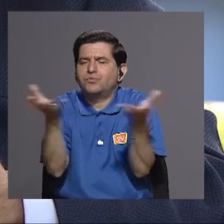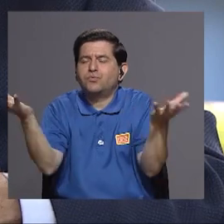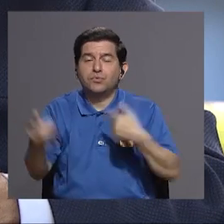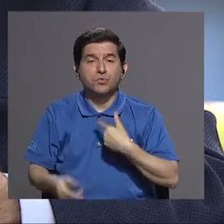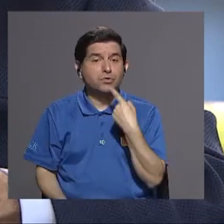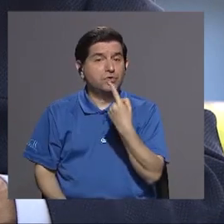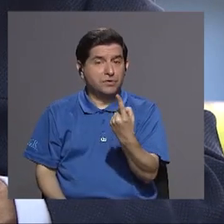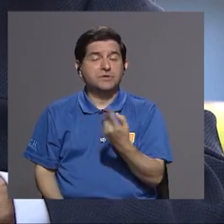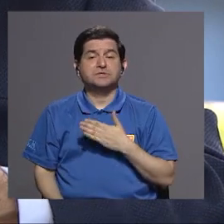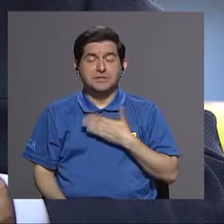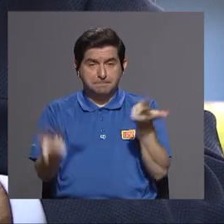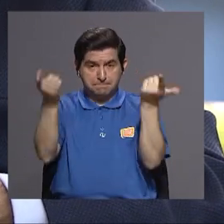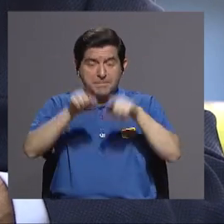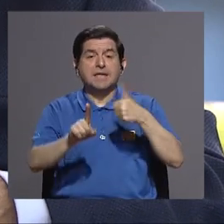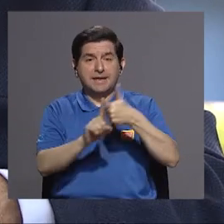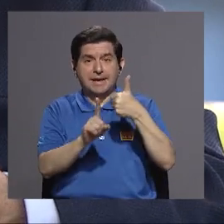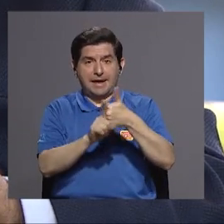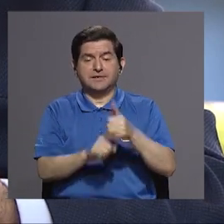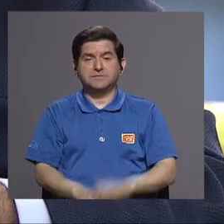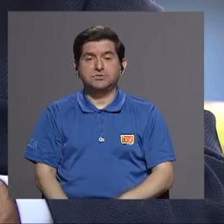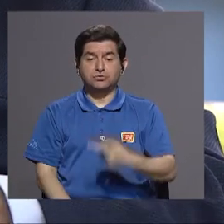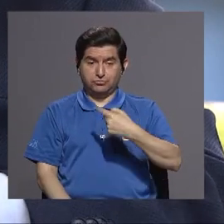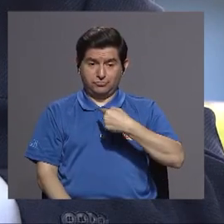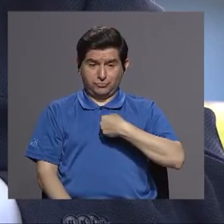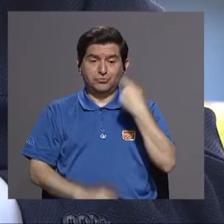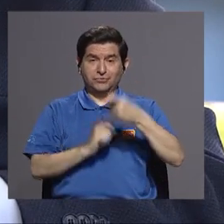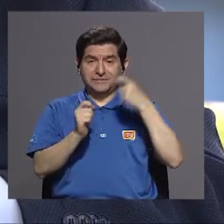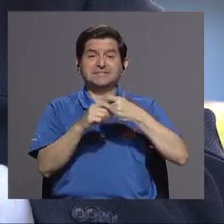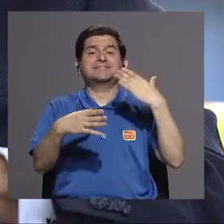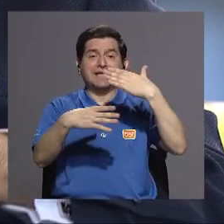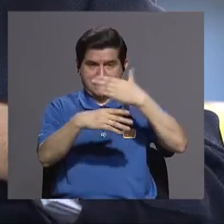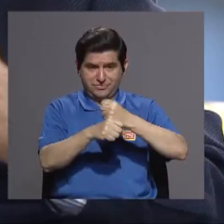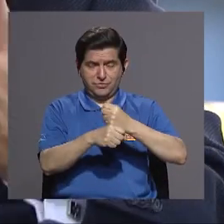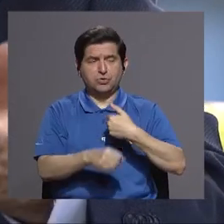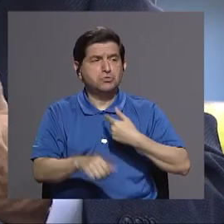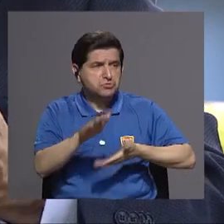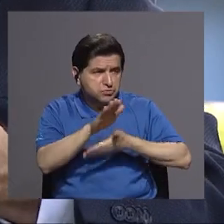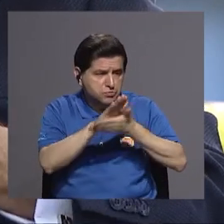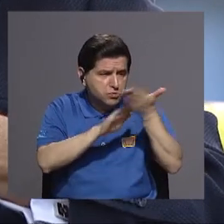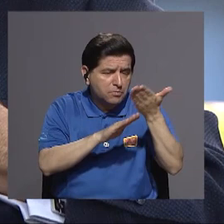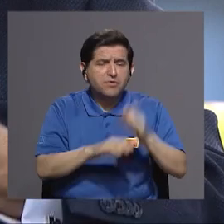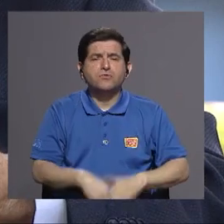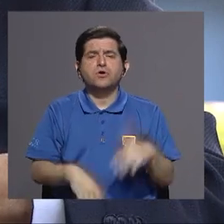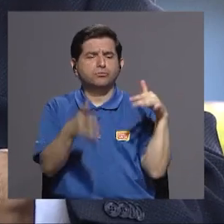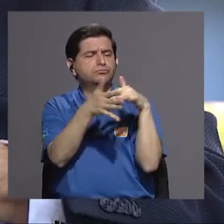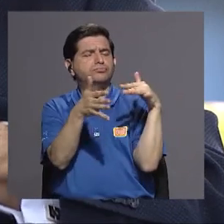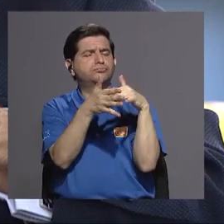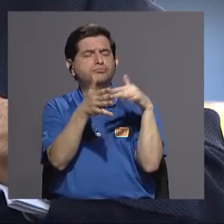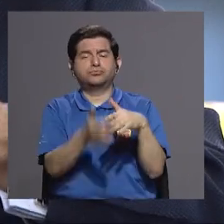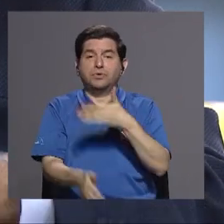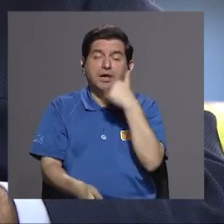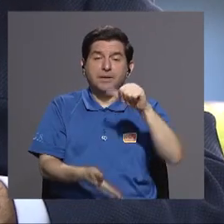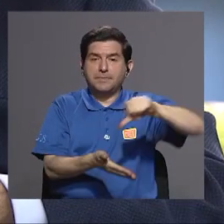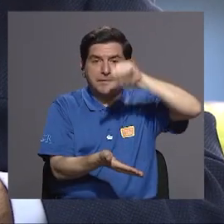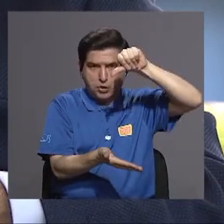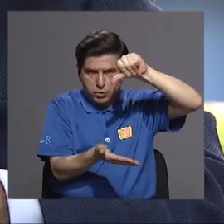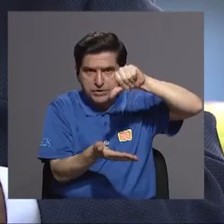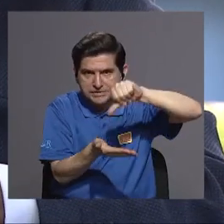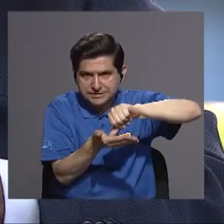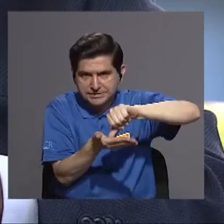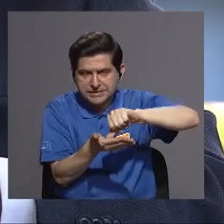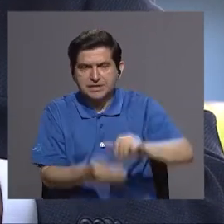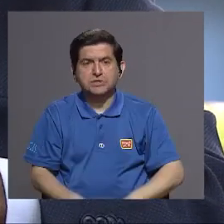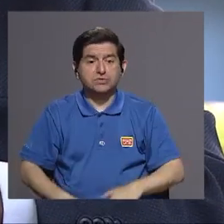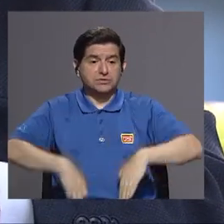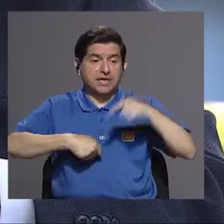lo digo en el mismo caso mío personal porque eso fue lo que yo hice y preparé en los mejores centros de